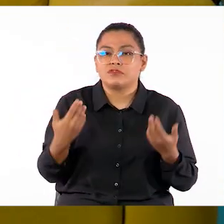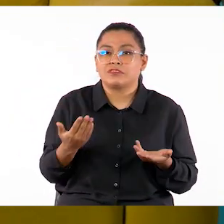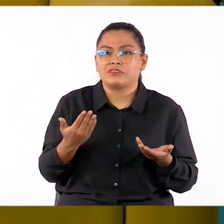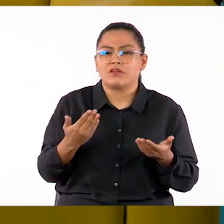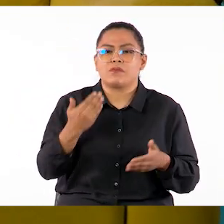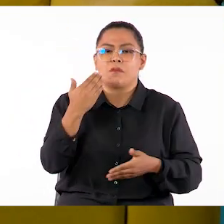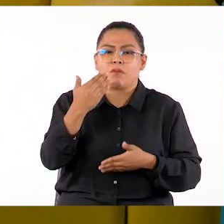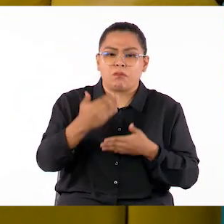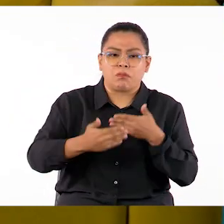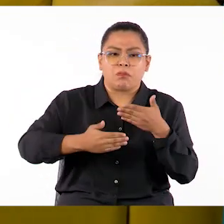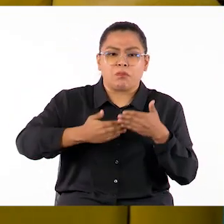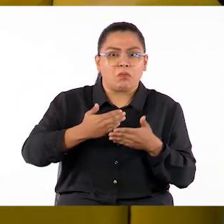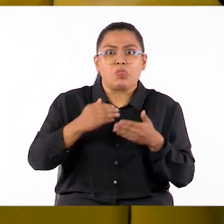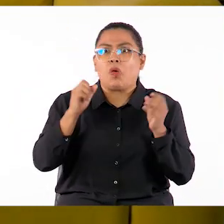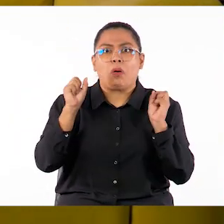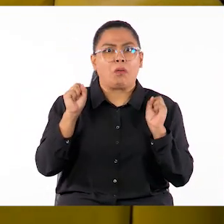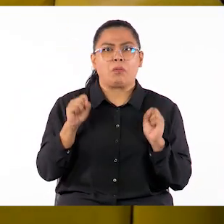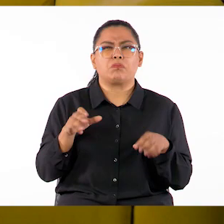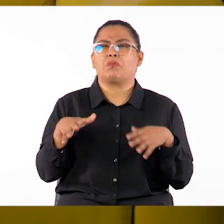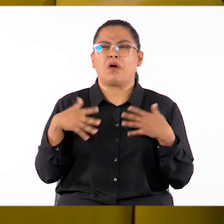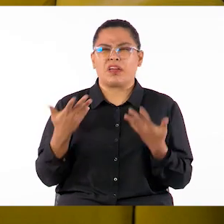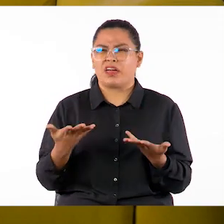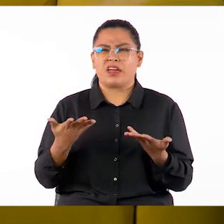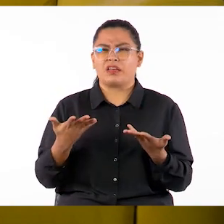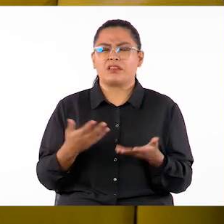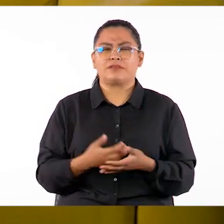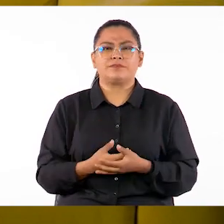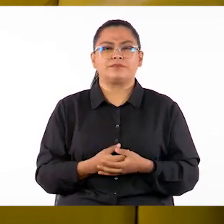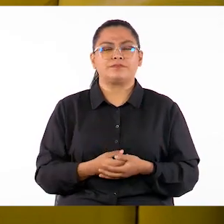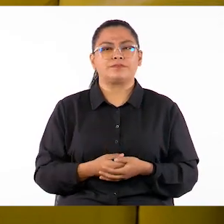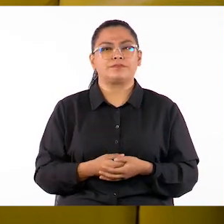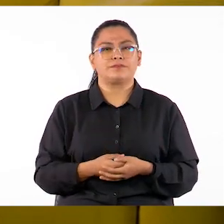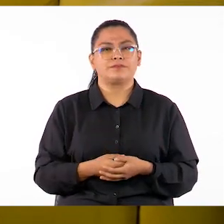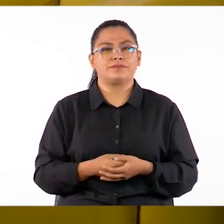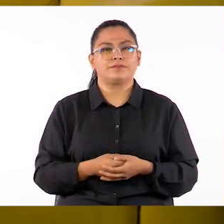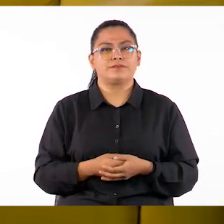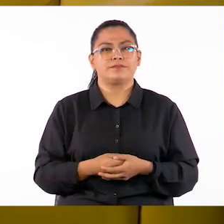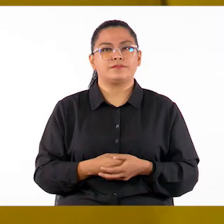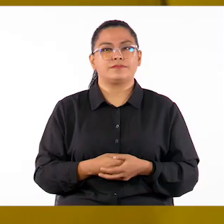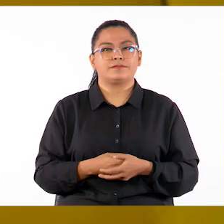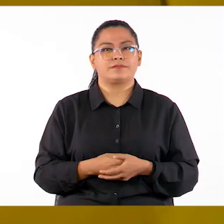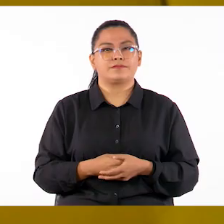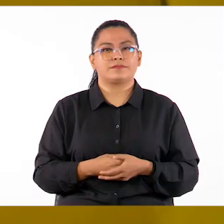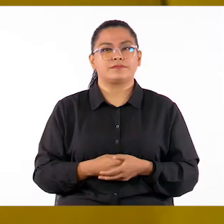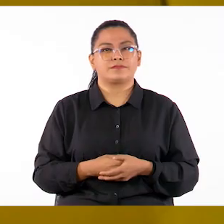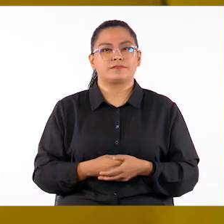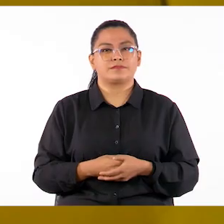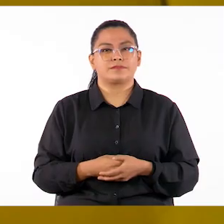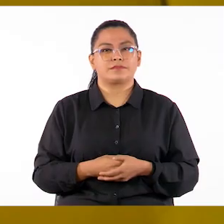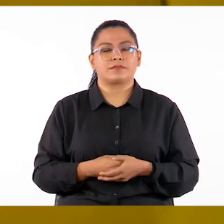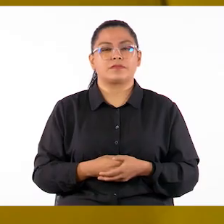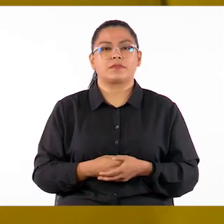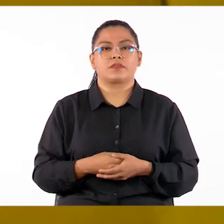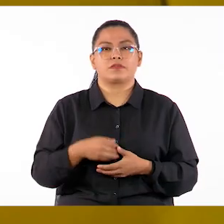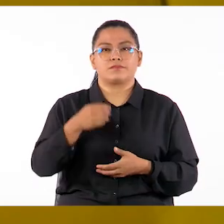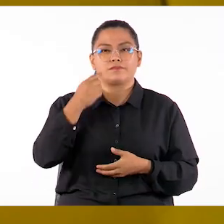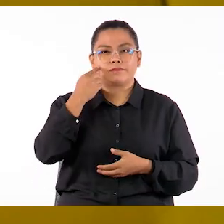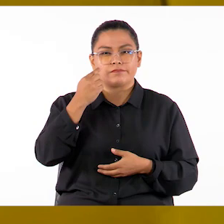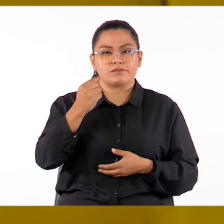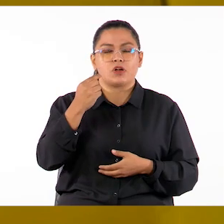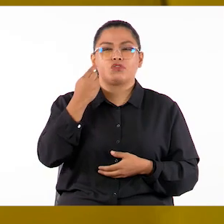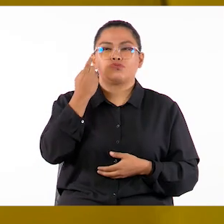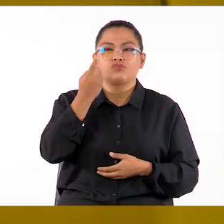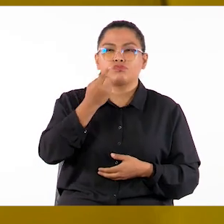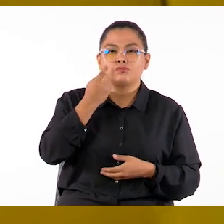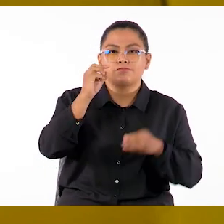avanzar o solventar algunos de los problemas que tiene la educación? Al escribir en el buscador de Google,